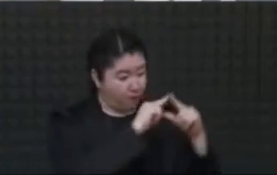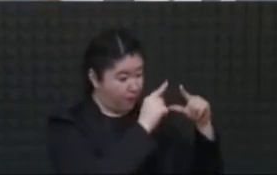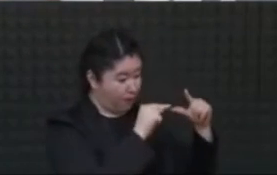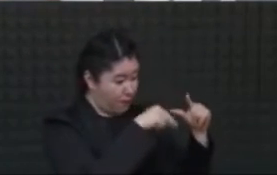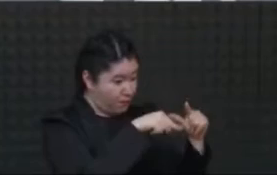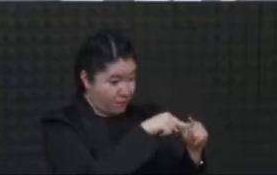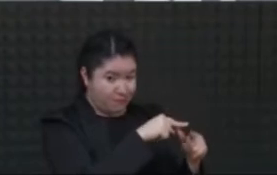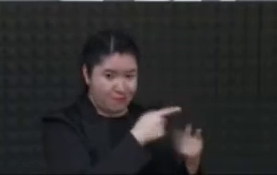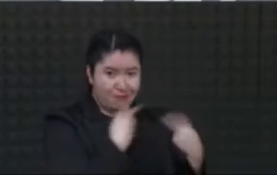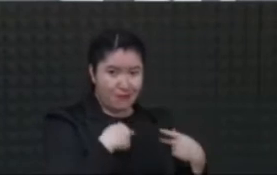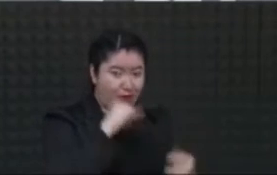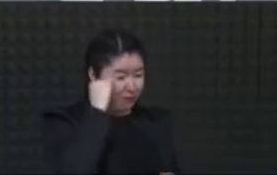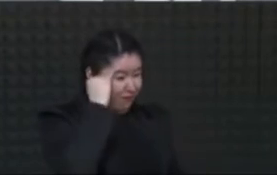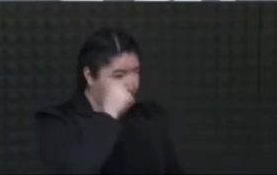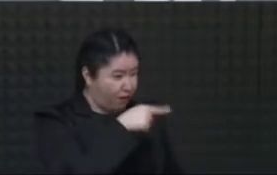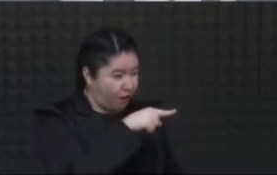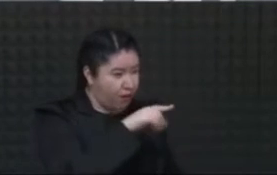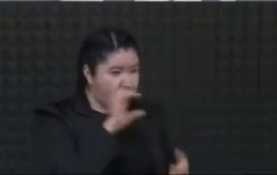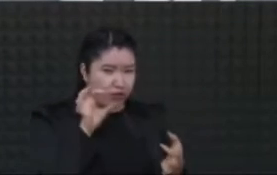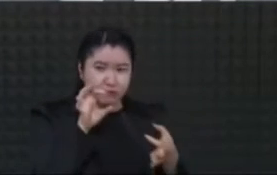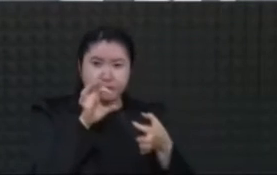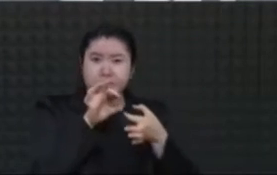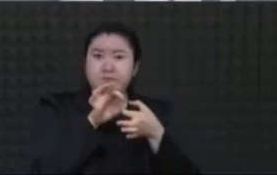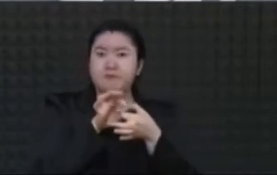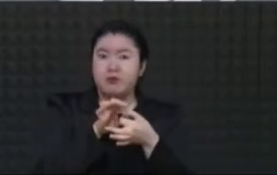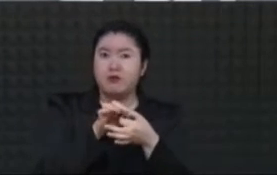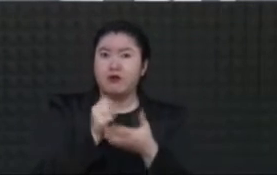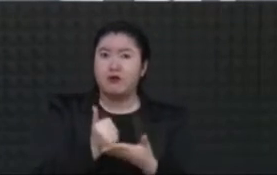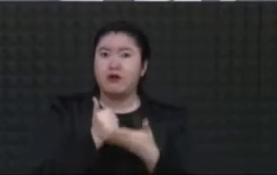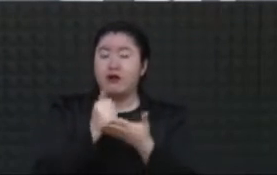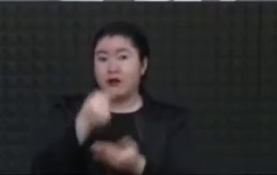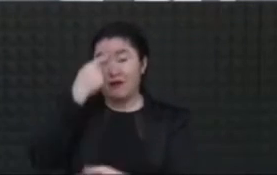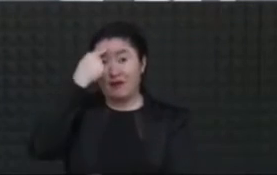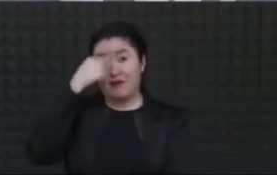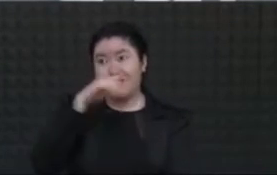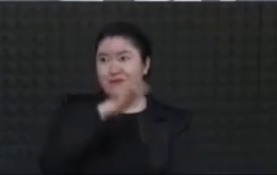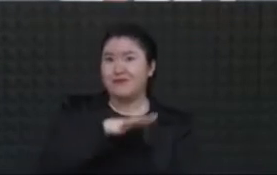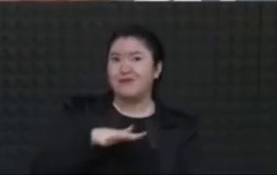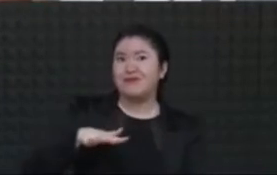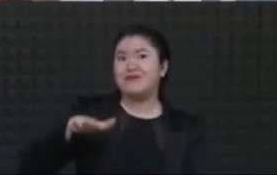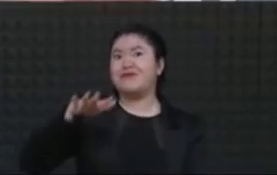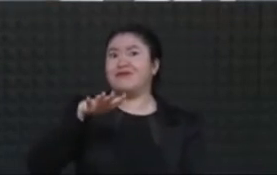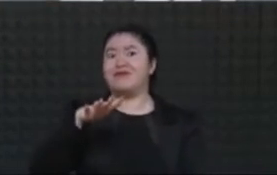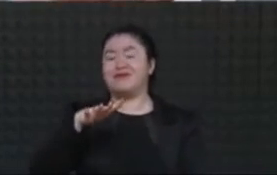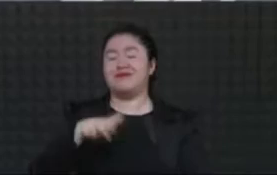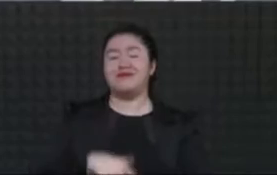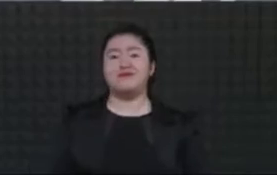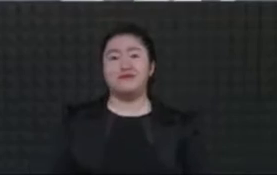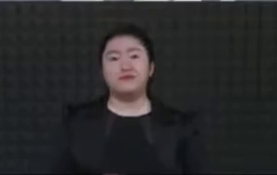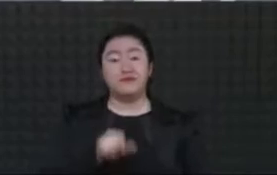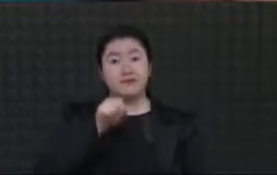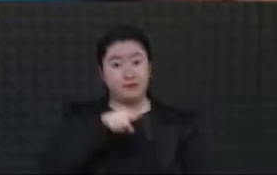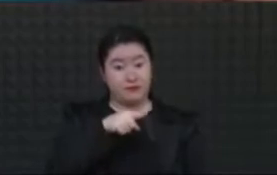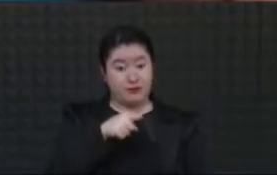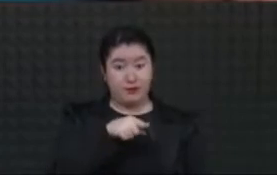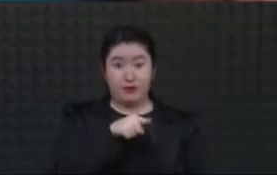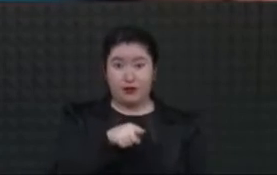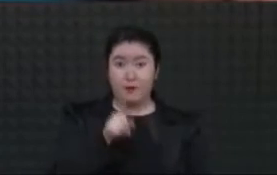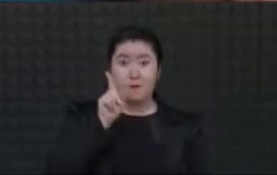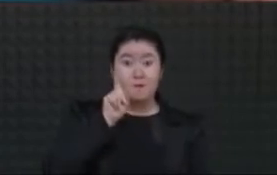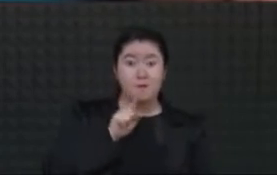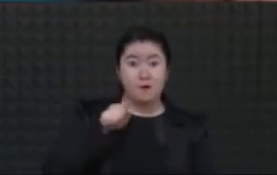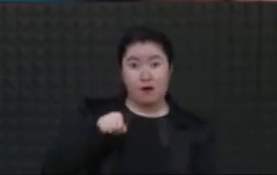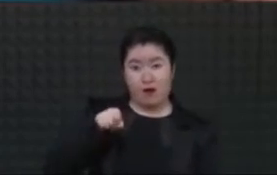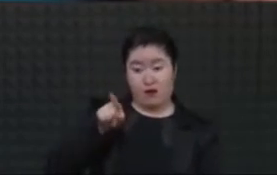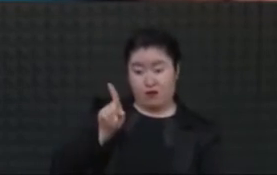nuestro. En la Malinche se representa la historia de todas nosotras, porque ¿para quién de nosotras la vida ha sido